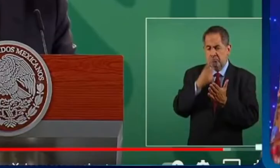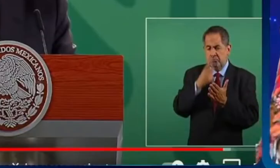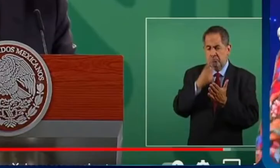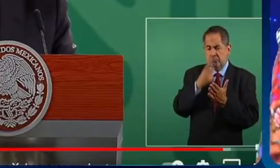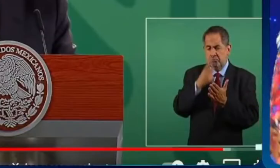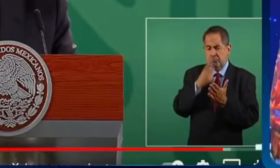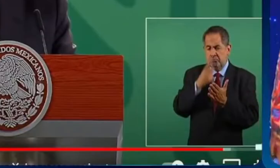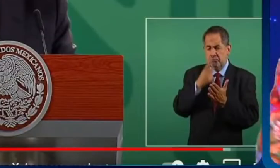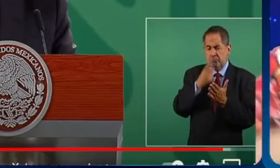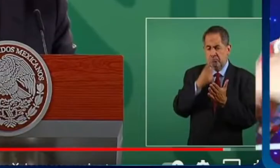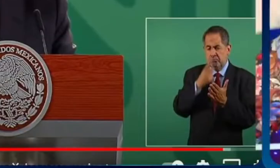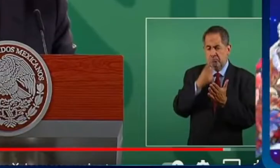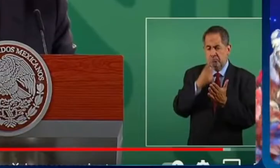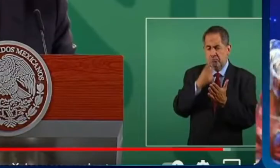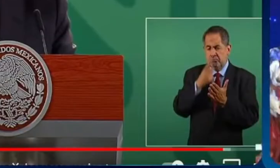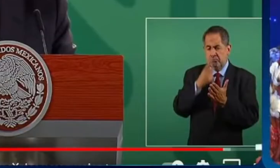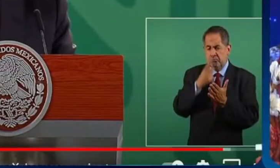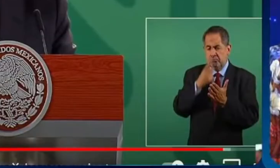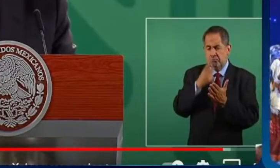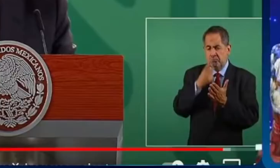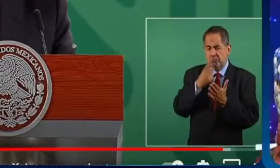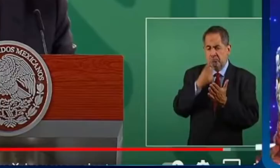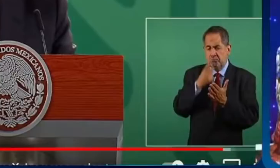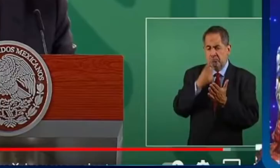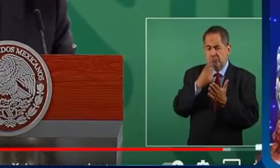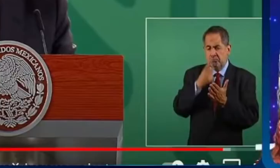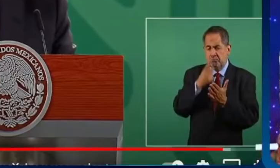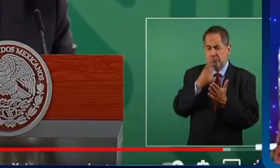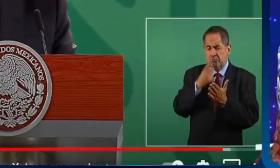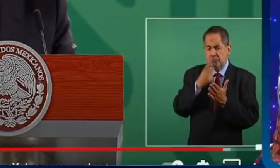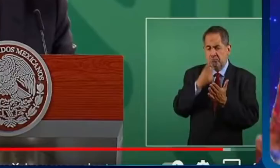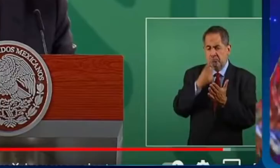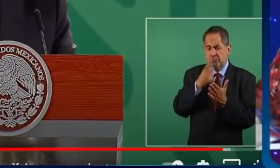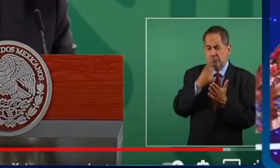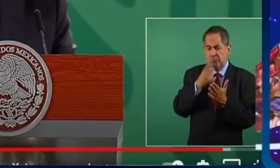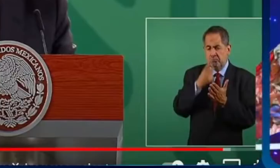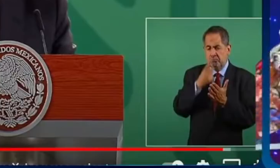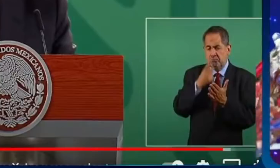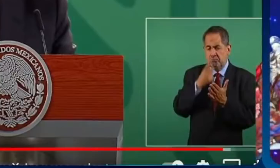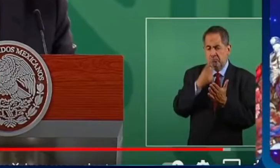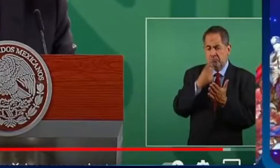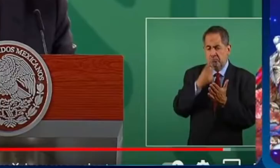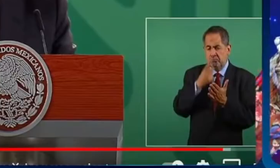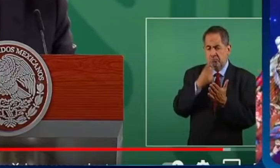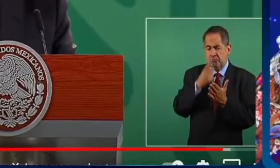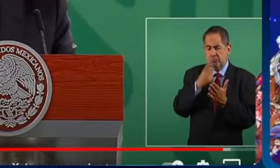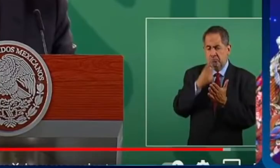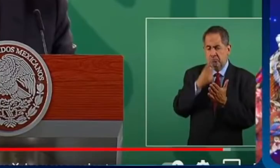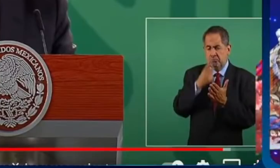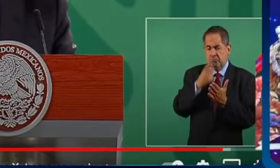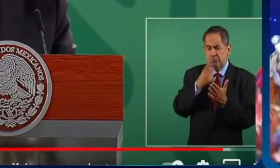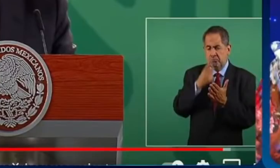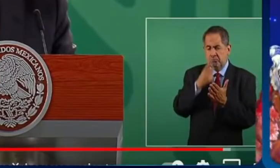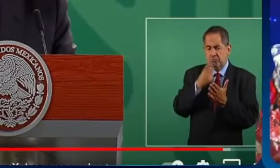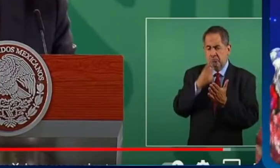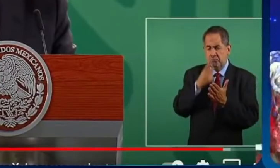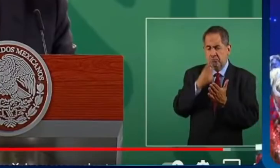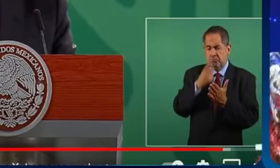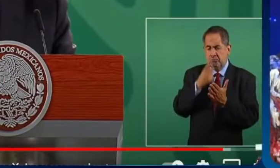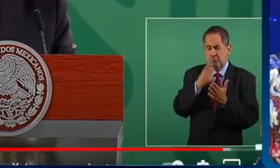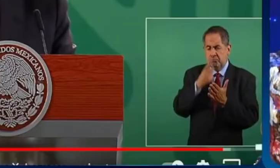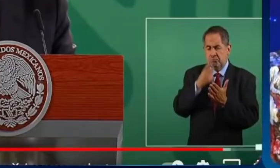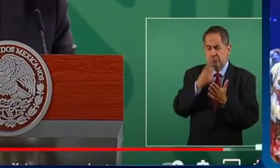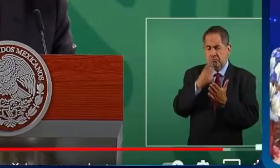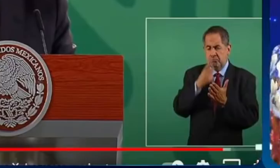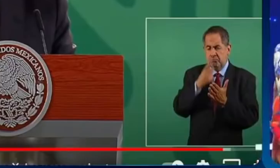las bases de una transformación esperando que bueno pues para 2024 pueda continuar este proyecto porque es tan importante